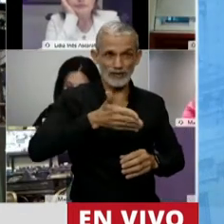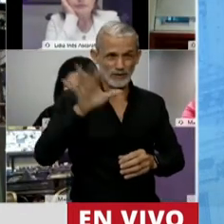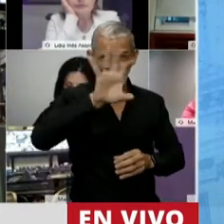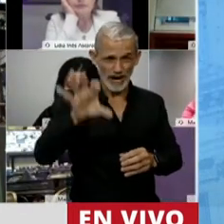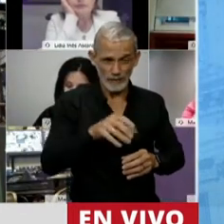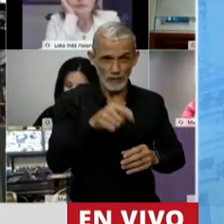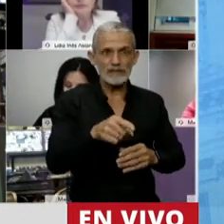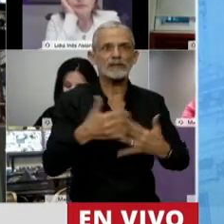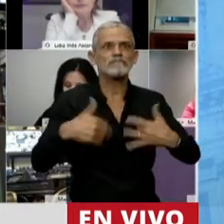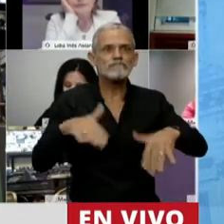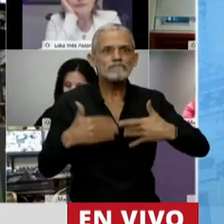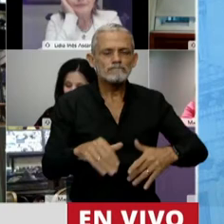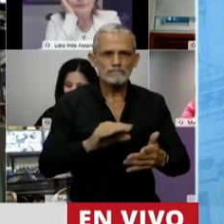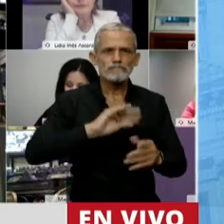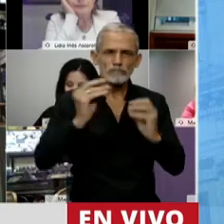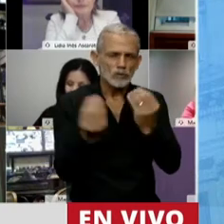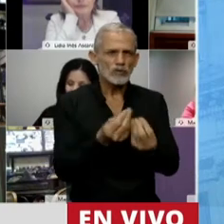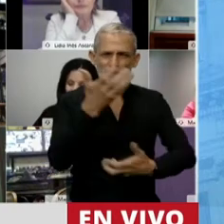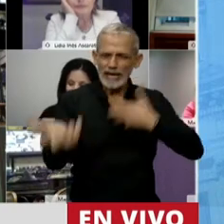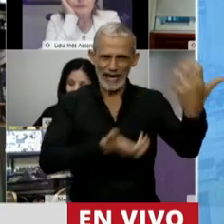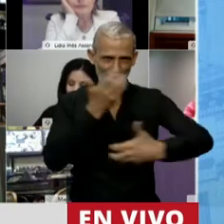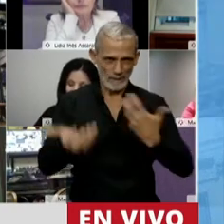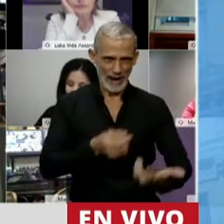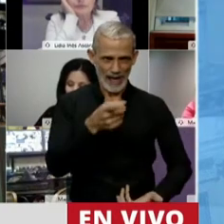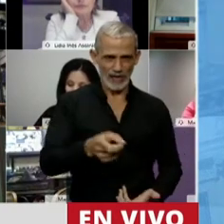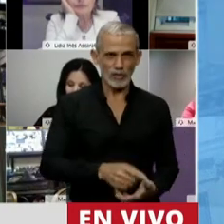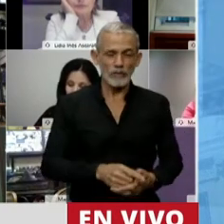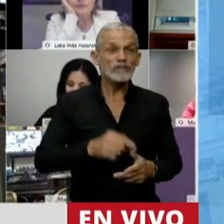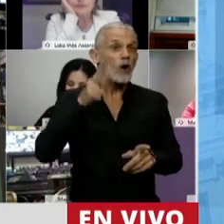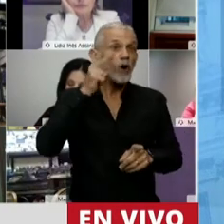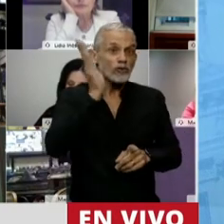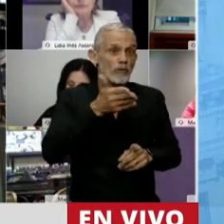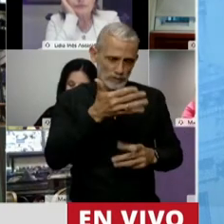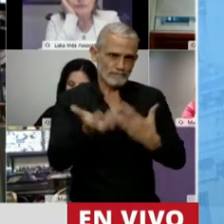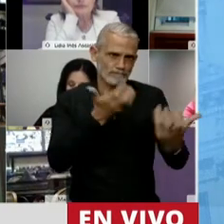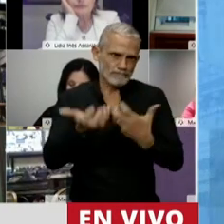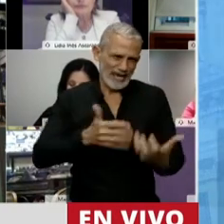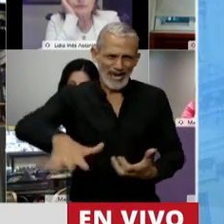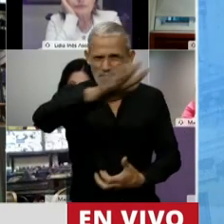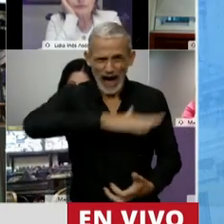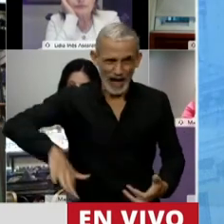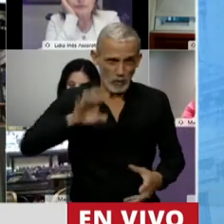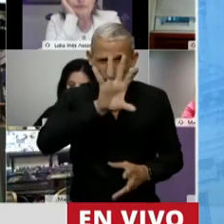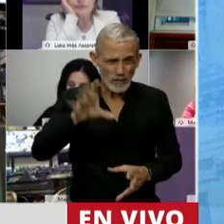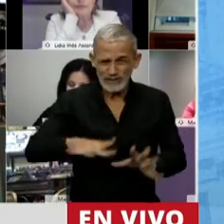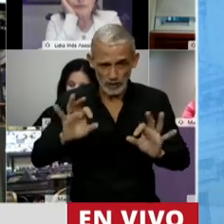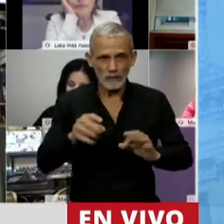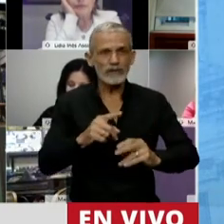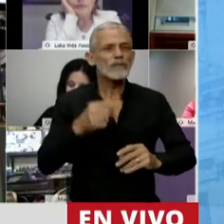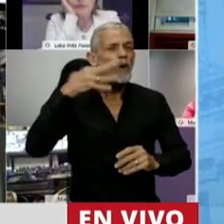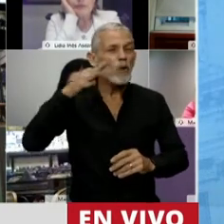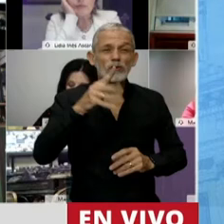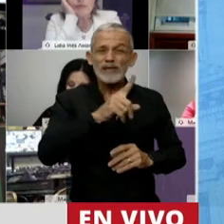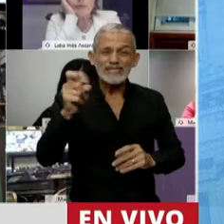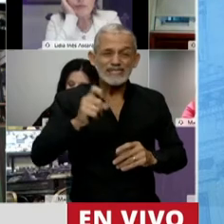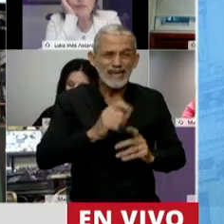millones y ochocientas sesenta mil hectáreas, más precisamente. Se quemó el ocho por ciento de la provincia. Pero todo pastizales, cuatro mil